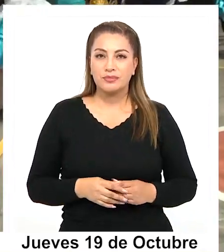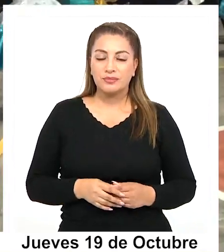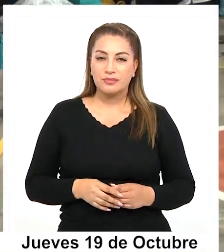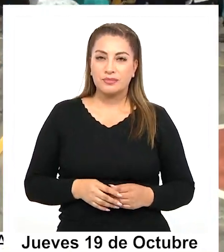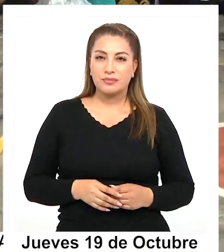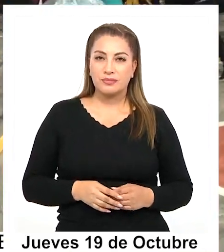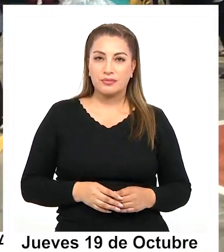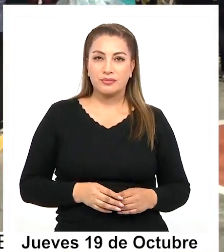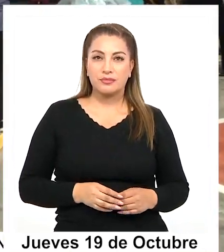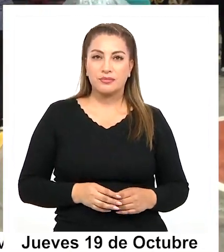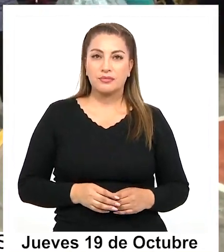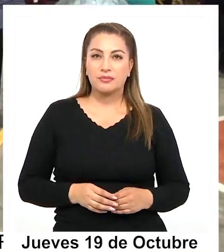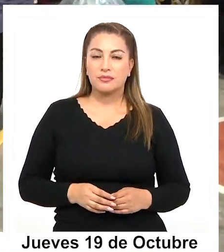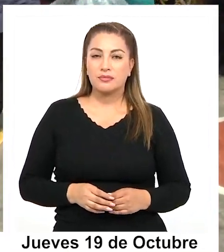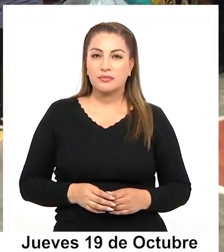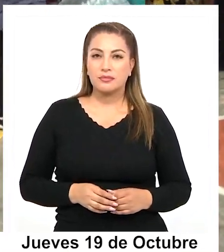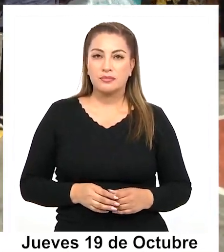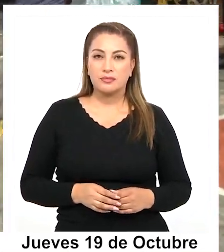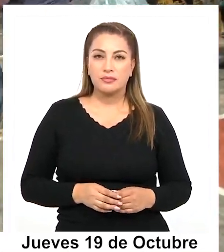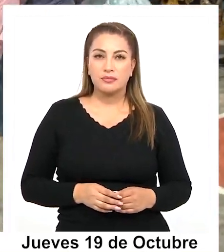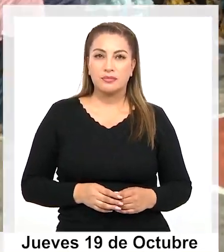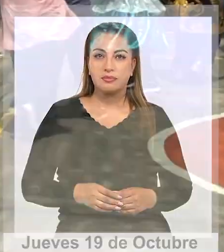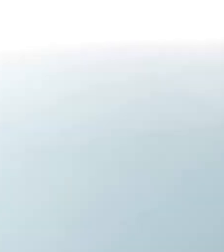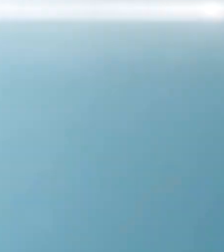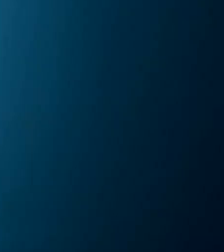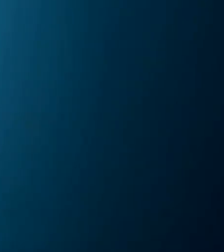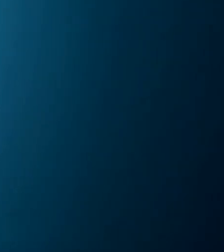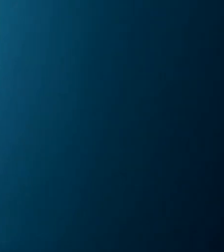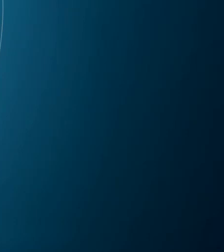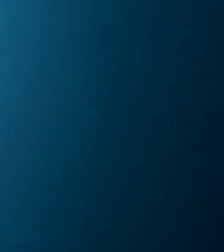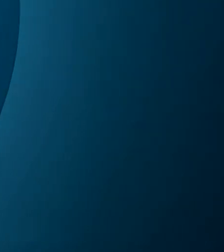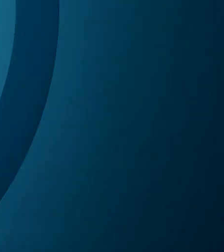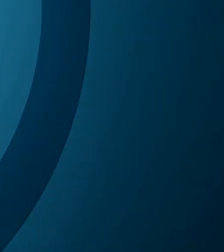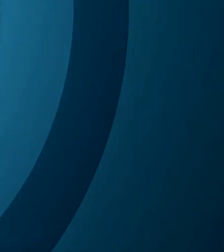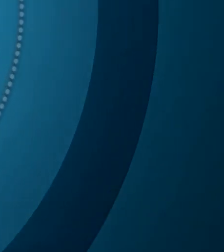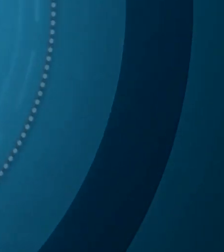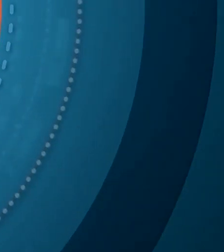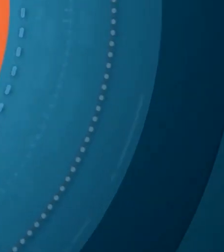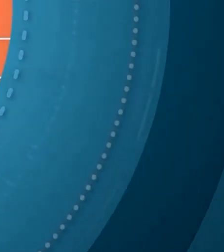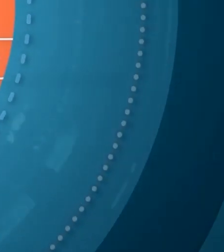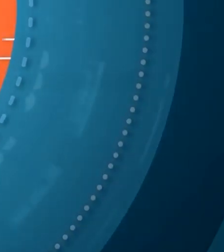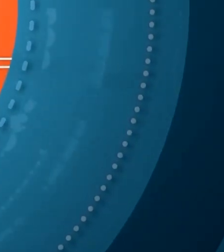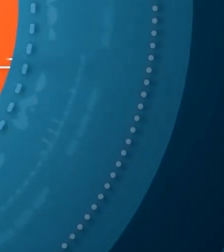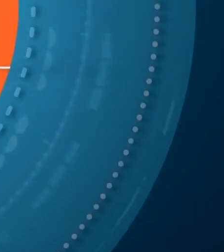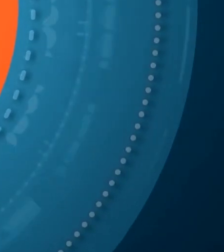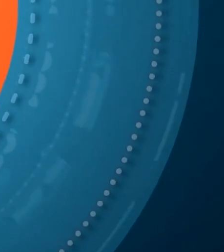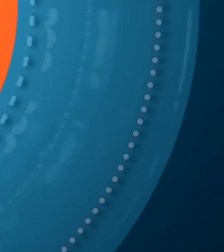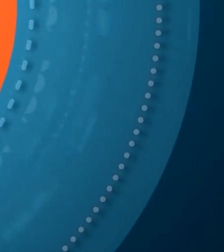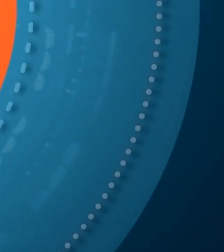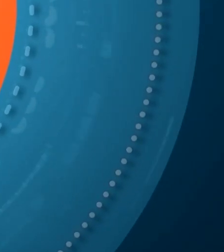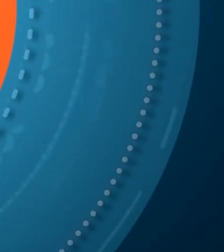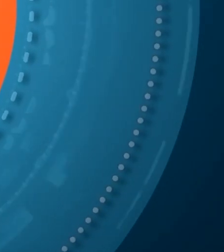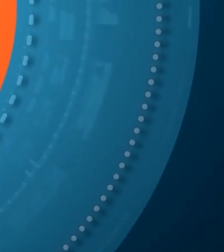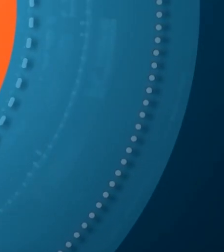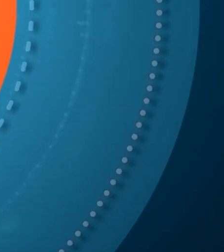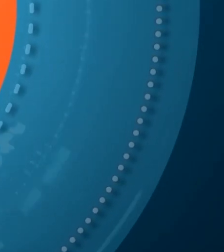por ver el video.